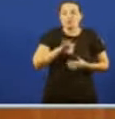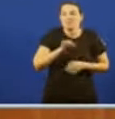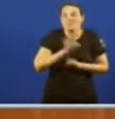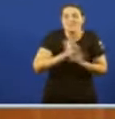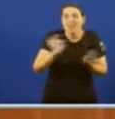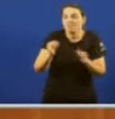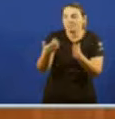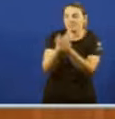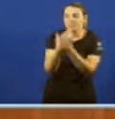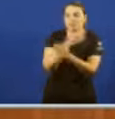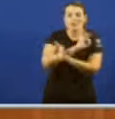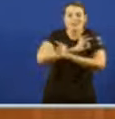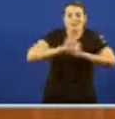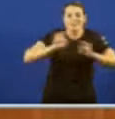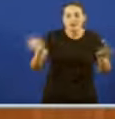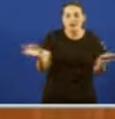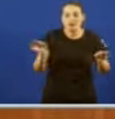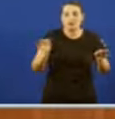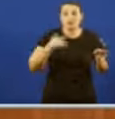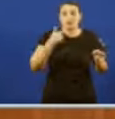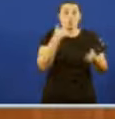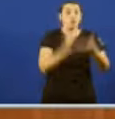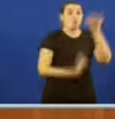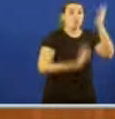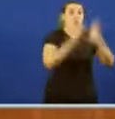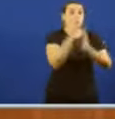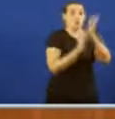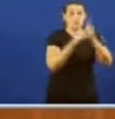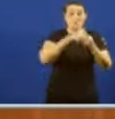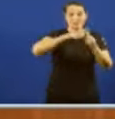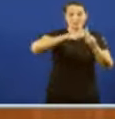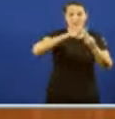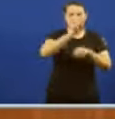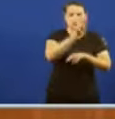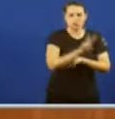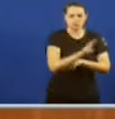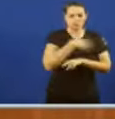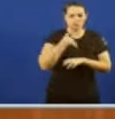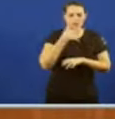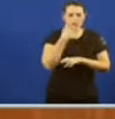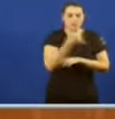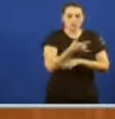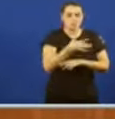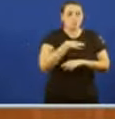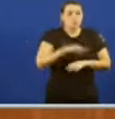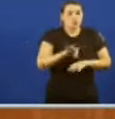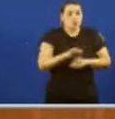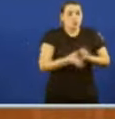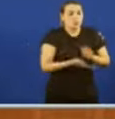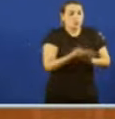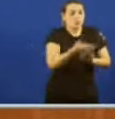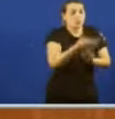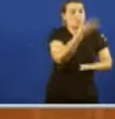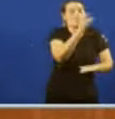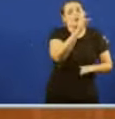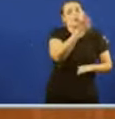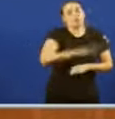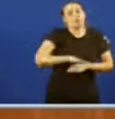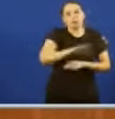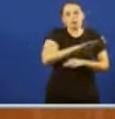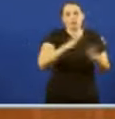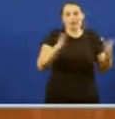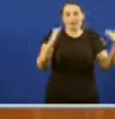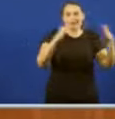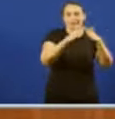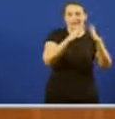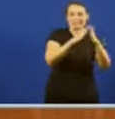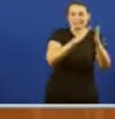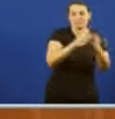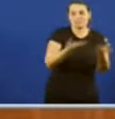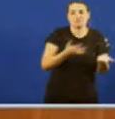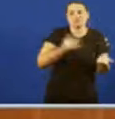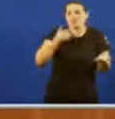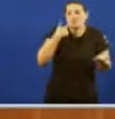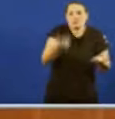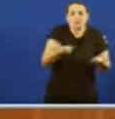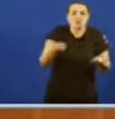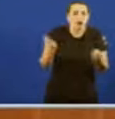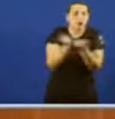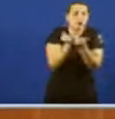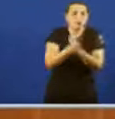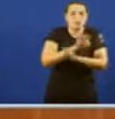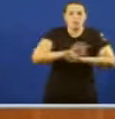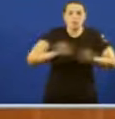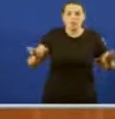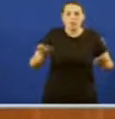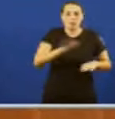hai lumes de nivel 2 onde son ameazadas casas ou gasolineras Debe activarse o perfogo ao nivel 2 Iso non sucedeu Non sucedeu en